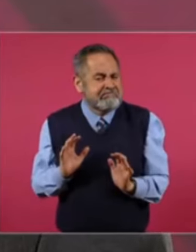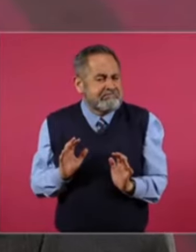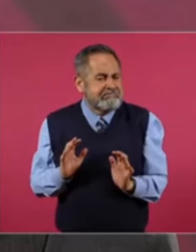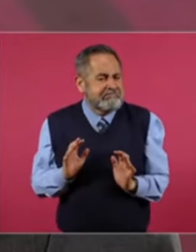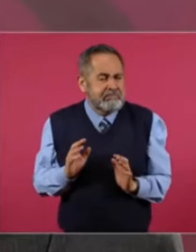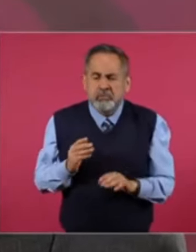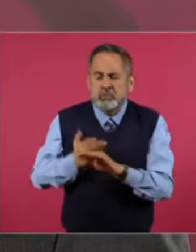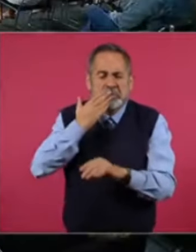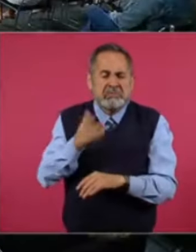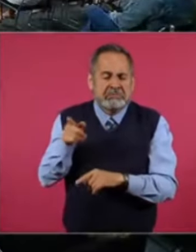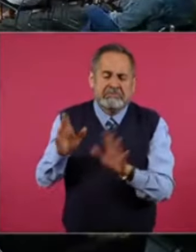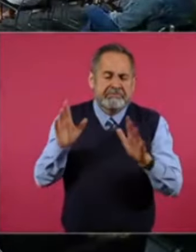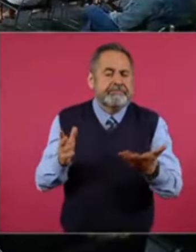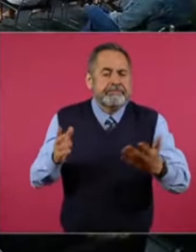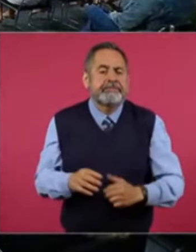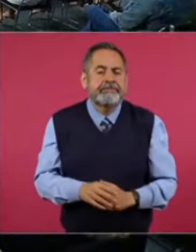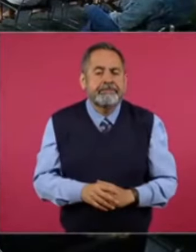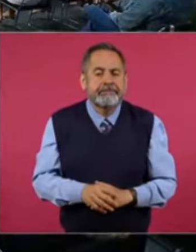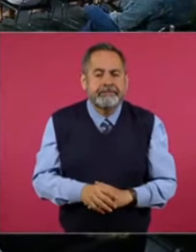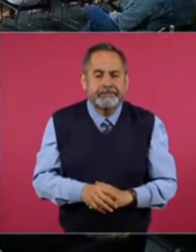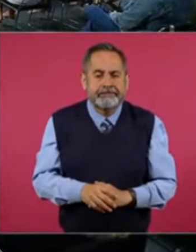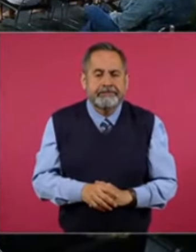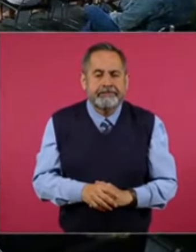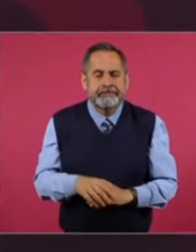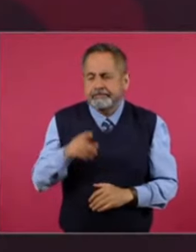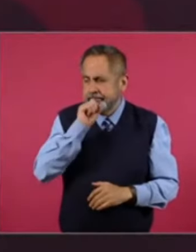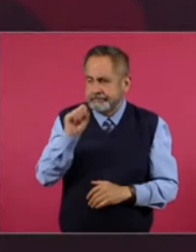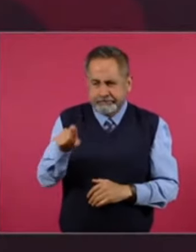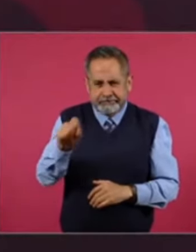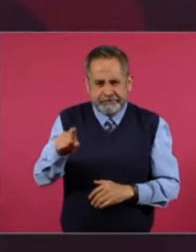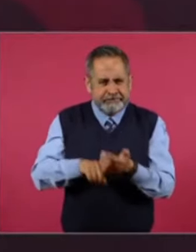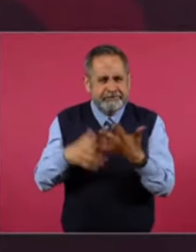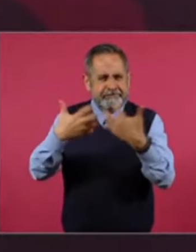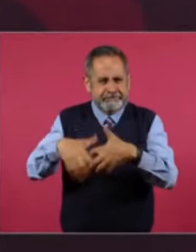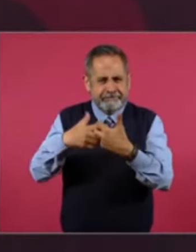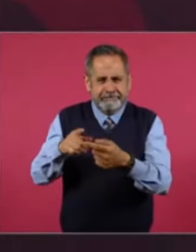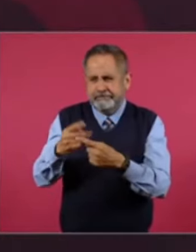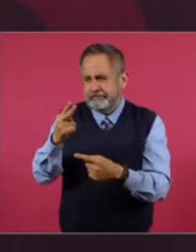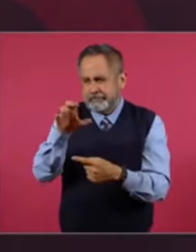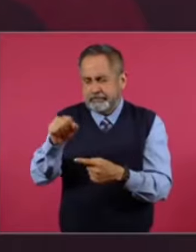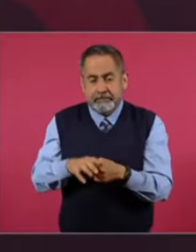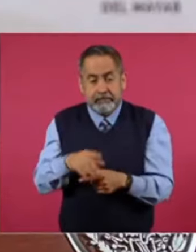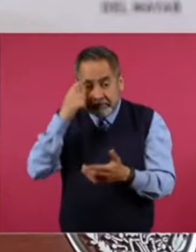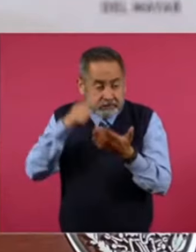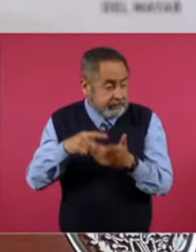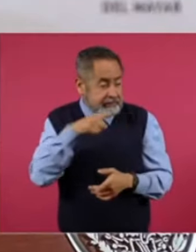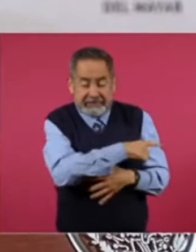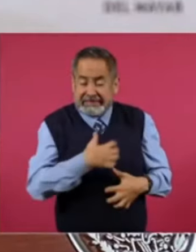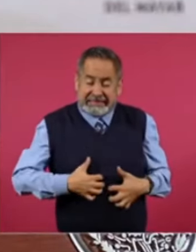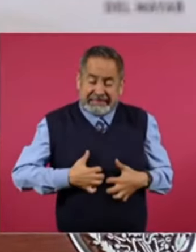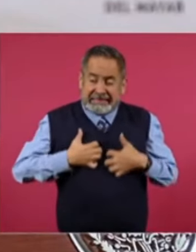Muy bien. Entonces. Lo mismo. De la refinería. creo que lo que más les molesta.